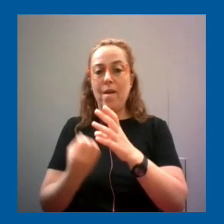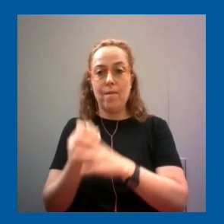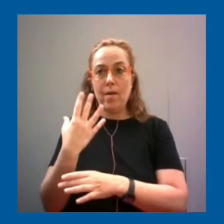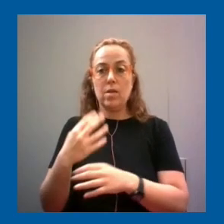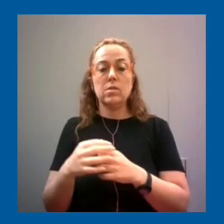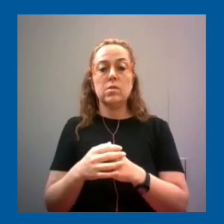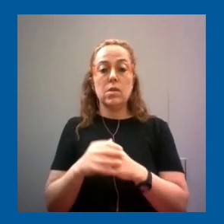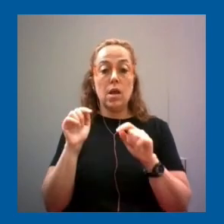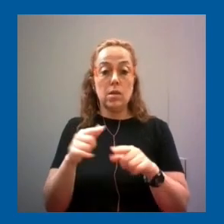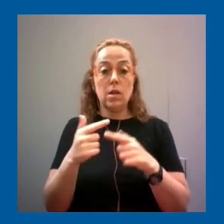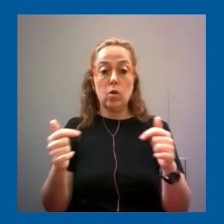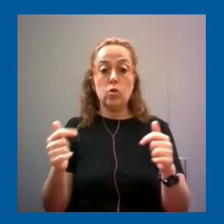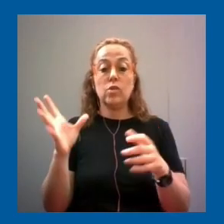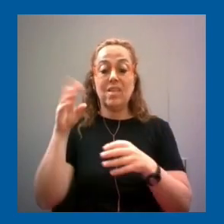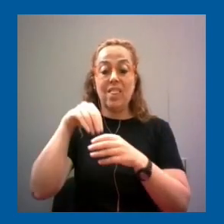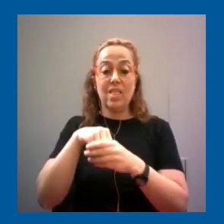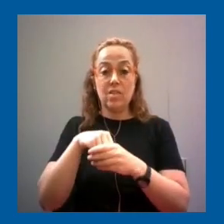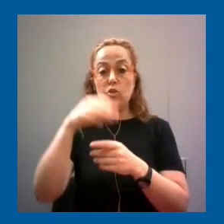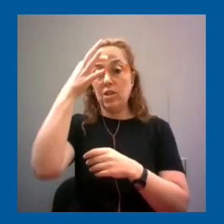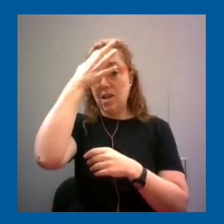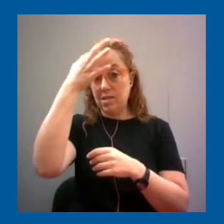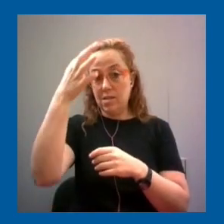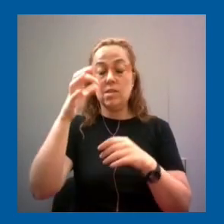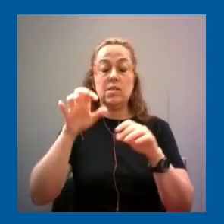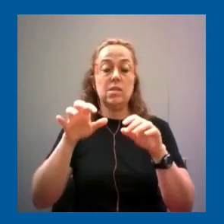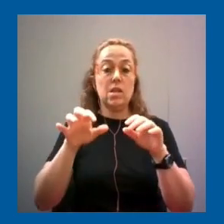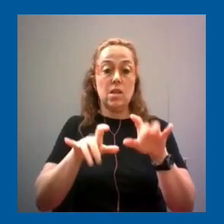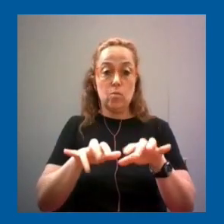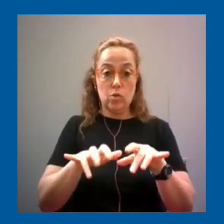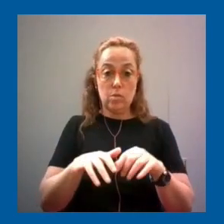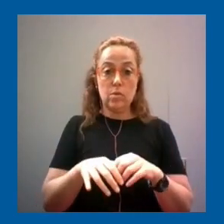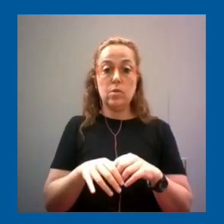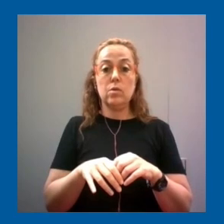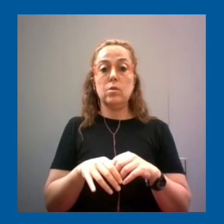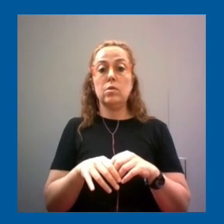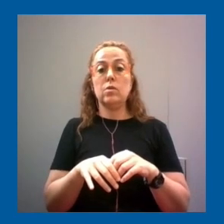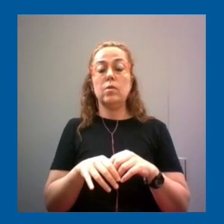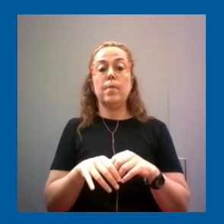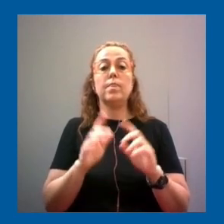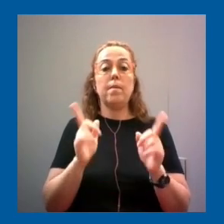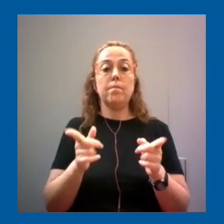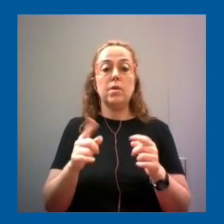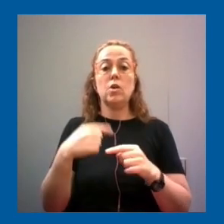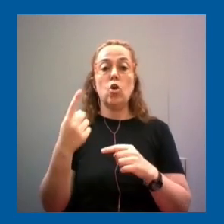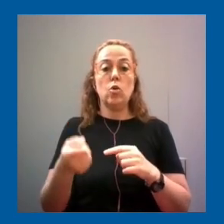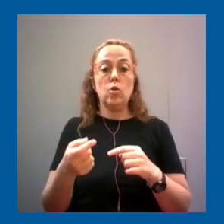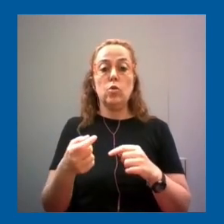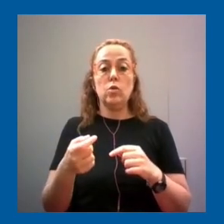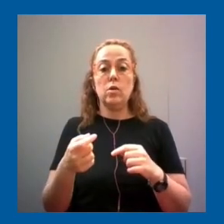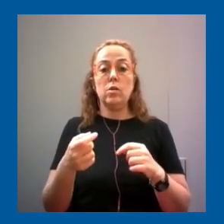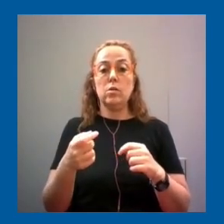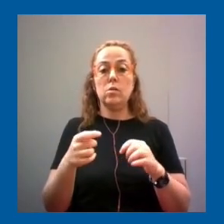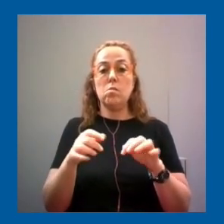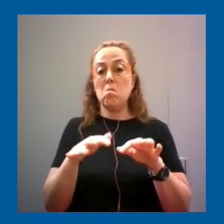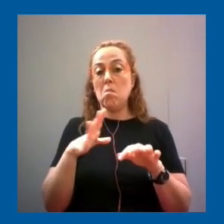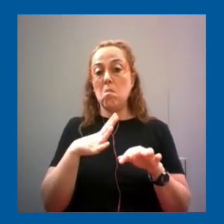que integran integran lo que es la ciencia de la computación por un lado y lo que son de otras ramas de conocimiento porque